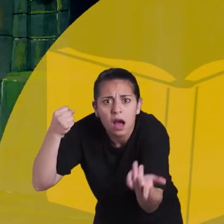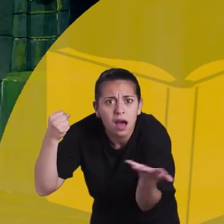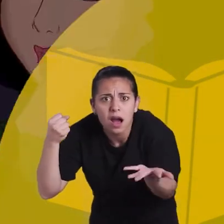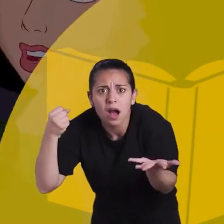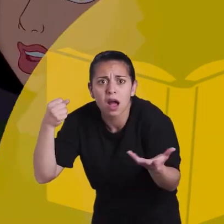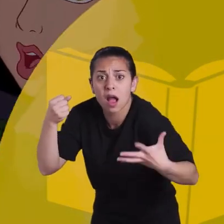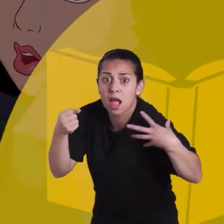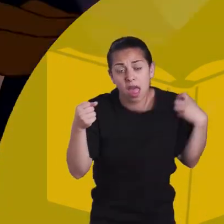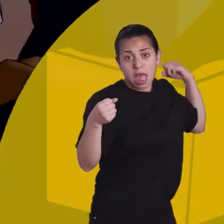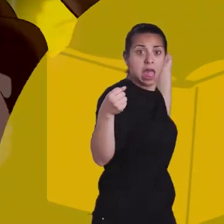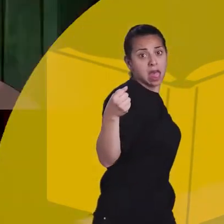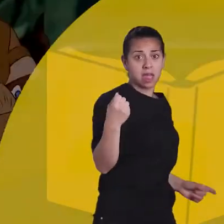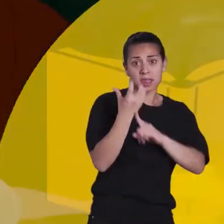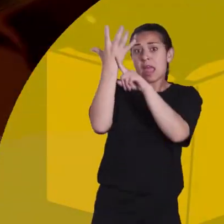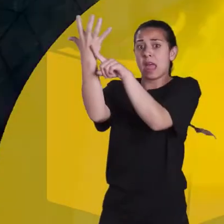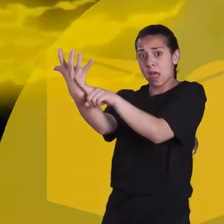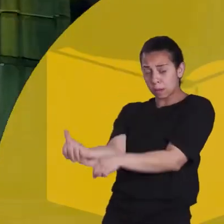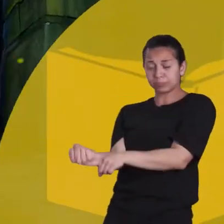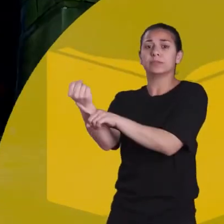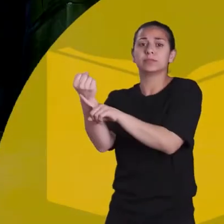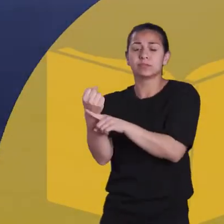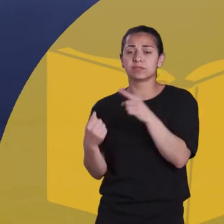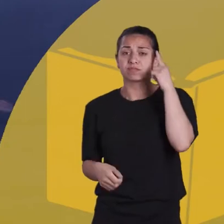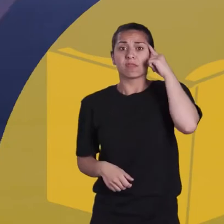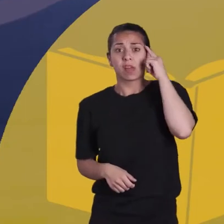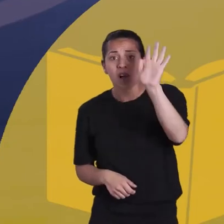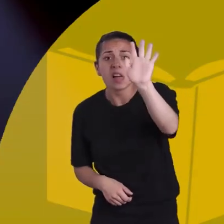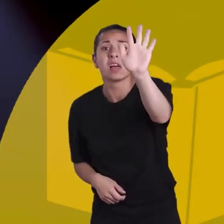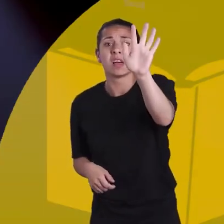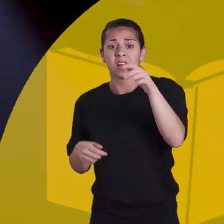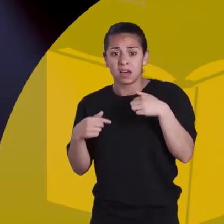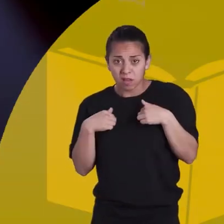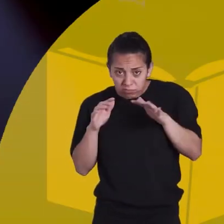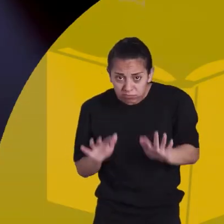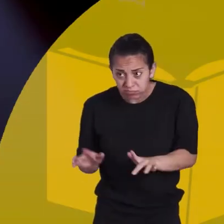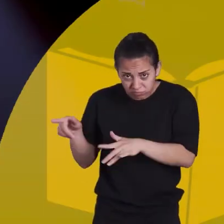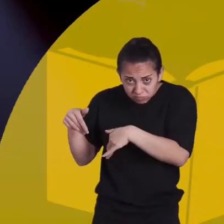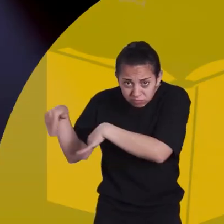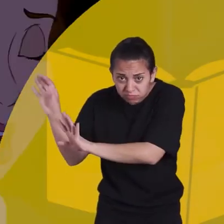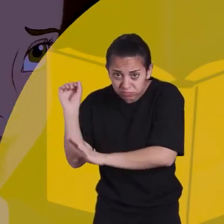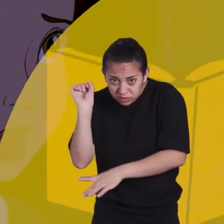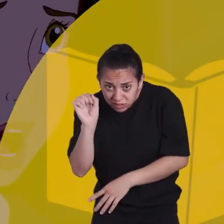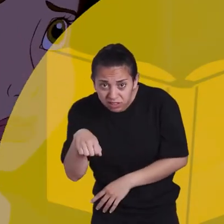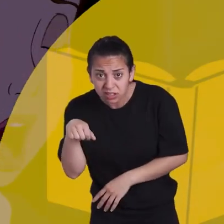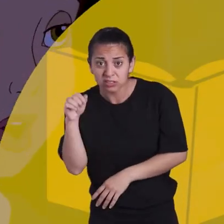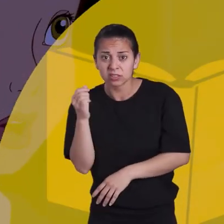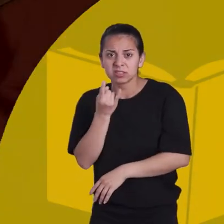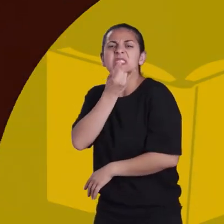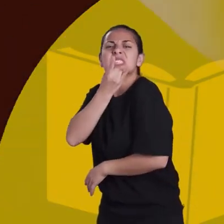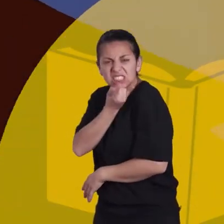castillo. ¿Quién te hizo esto? ¿Qué haces aquí? ¡Espera! Ella le ofrece un trato. Si me quedo, ¿lo